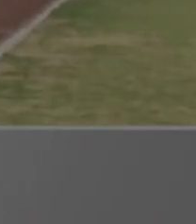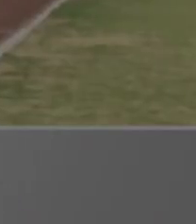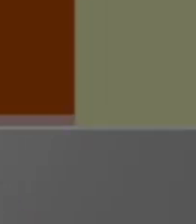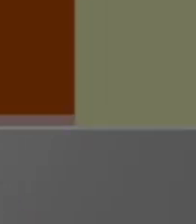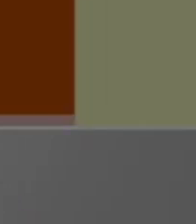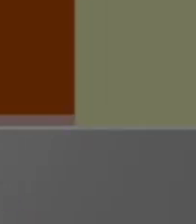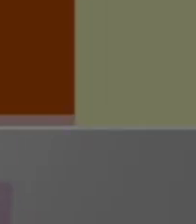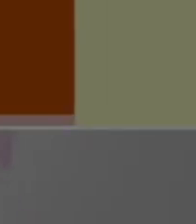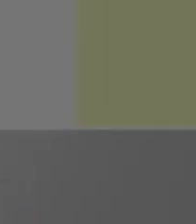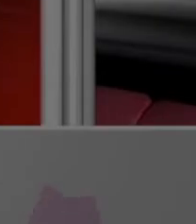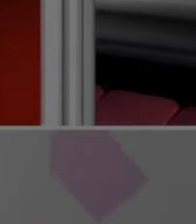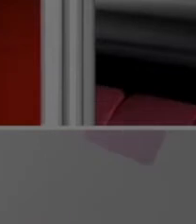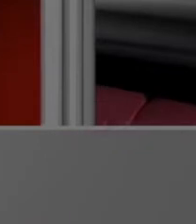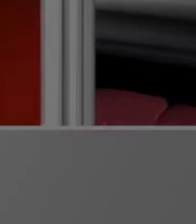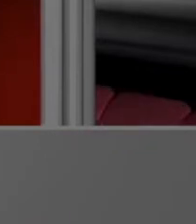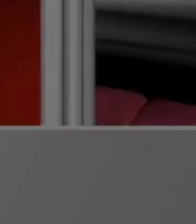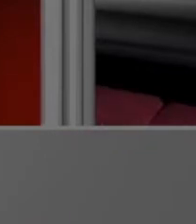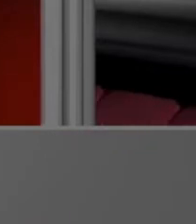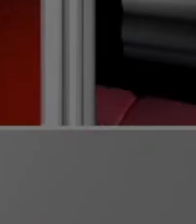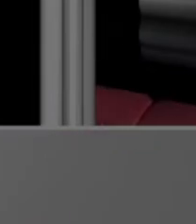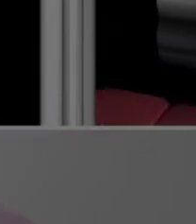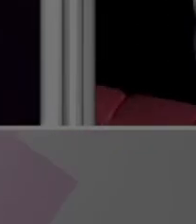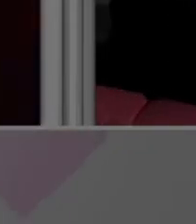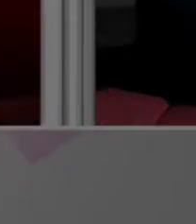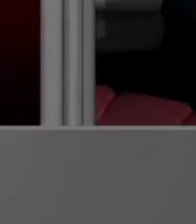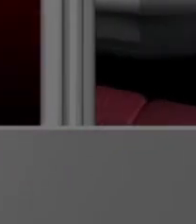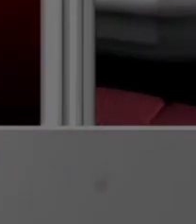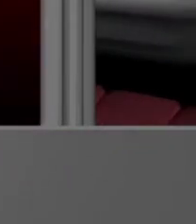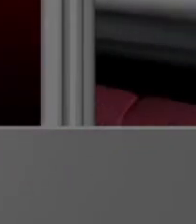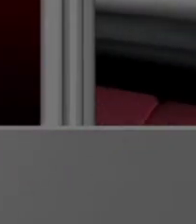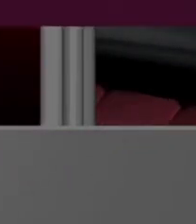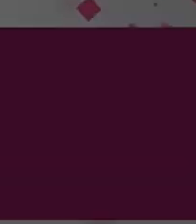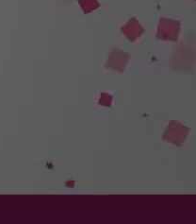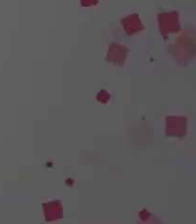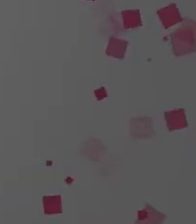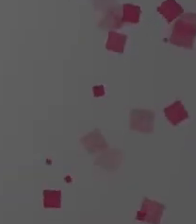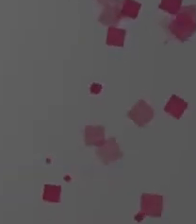Reportajes Entrevistas Noticias Y más Encontrarás En los Nicolaitas